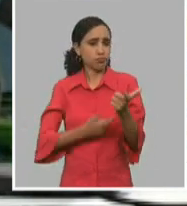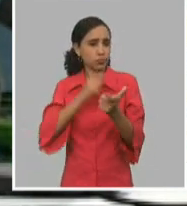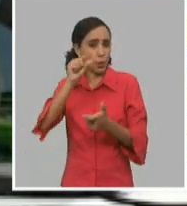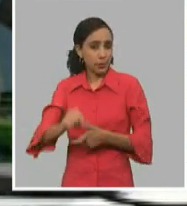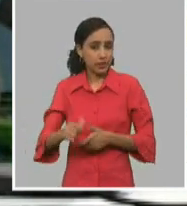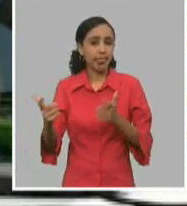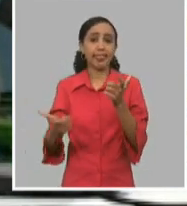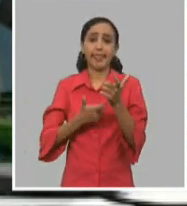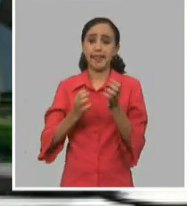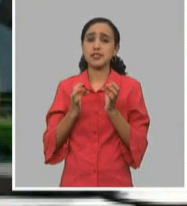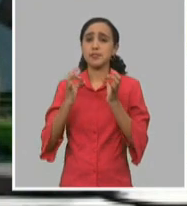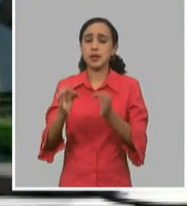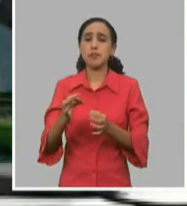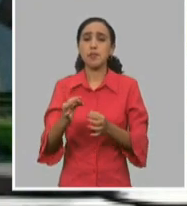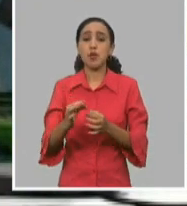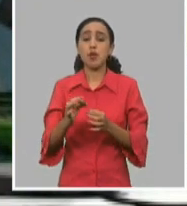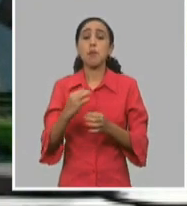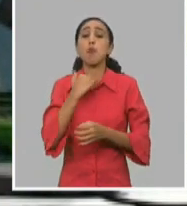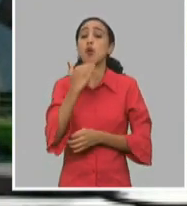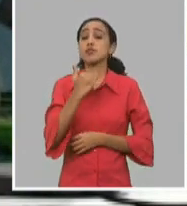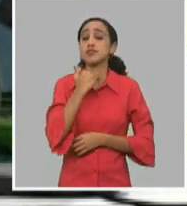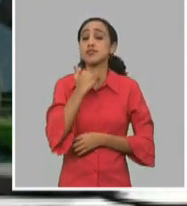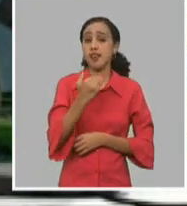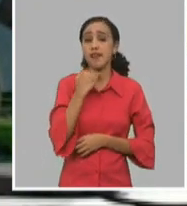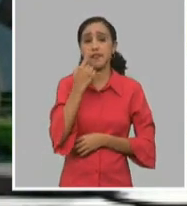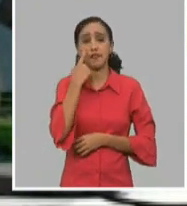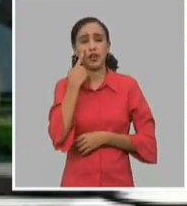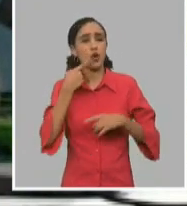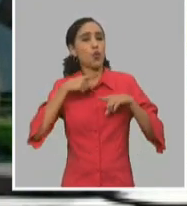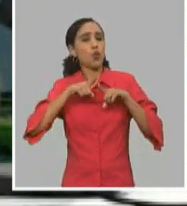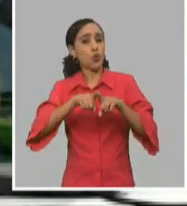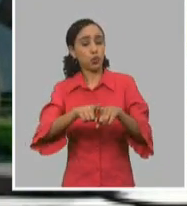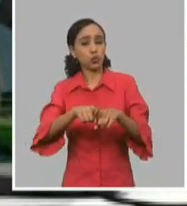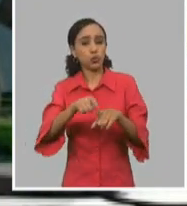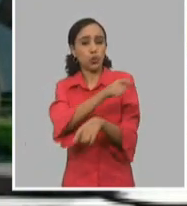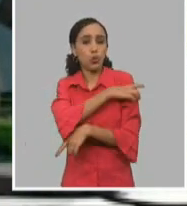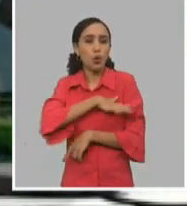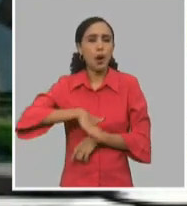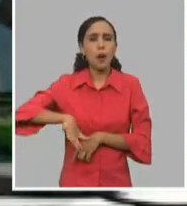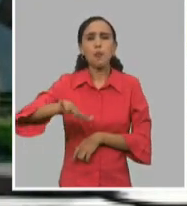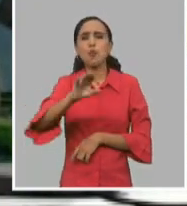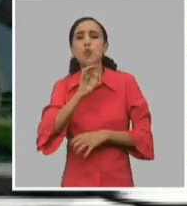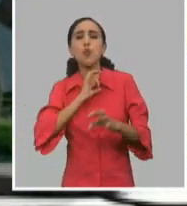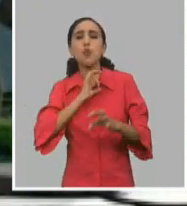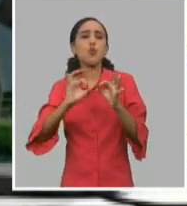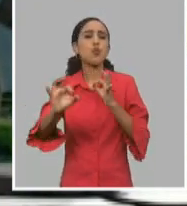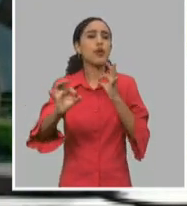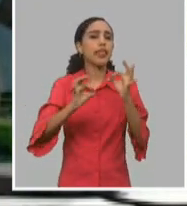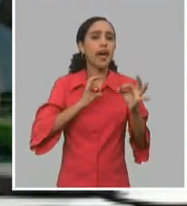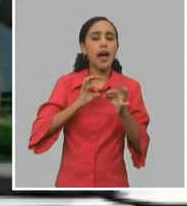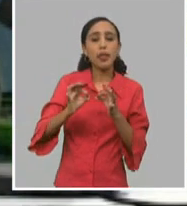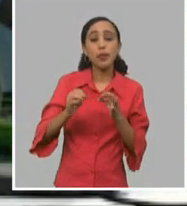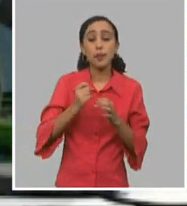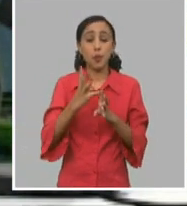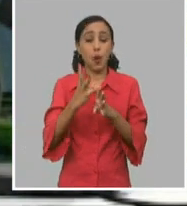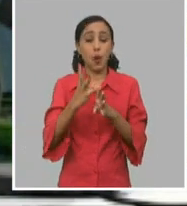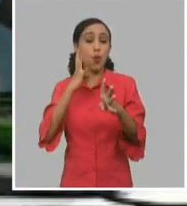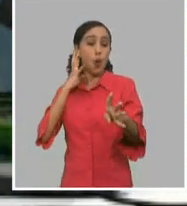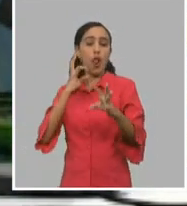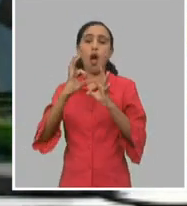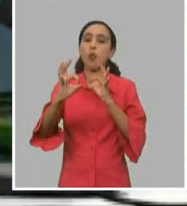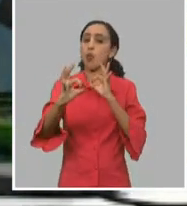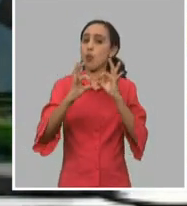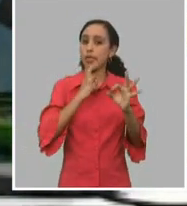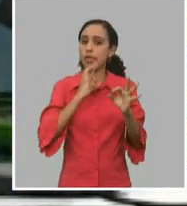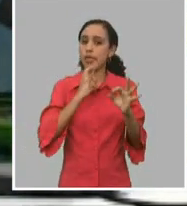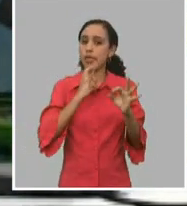ver a la Policía Nacional Revolucionaria acompañando al pueblo, cuidándolo, cuidando las colas, cuidando los